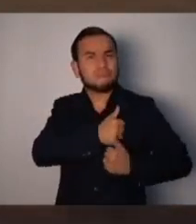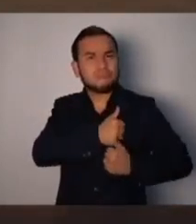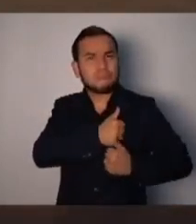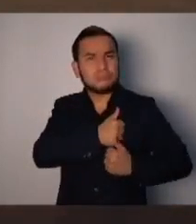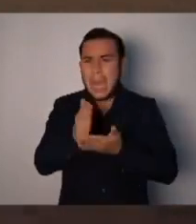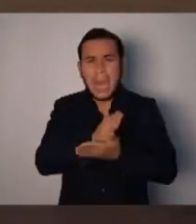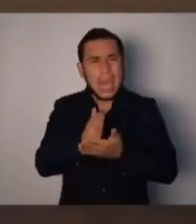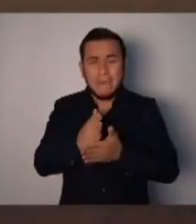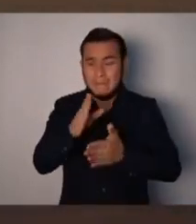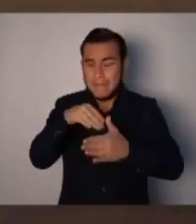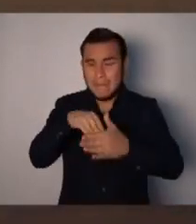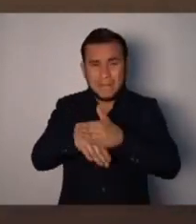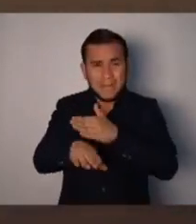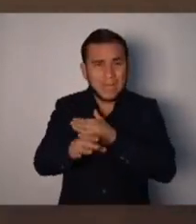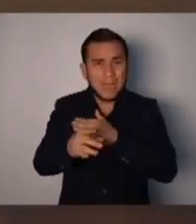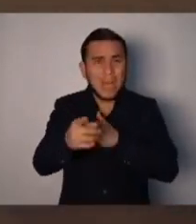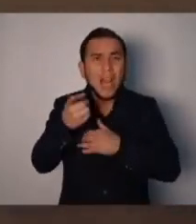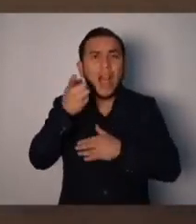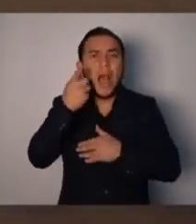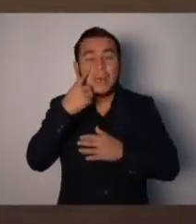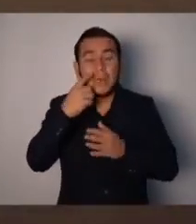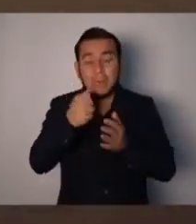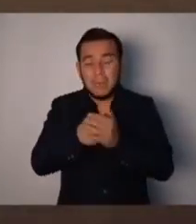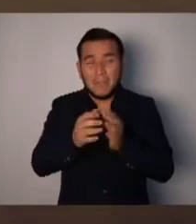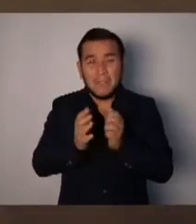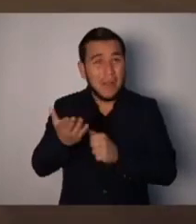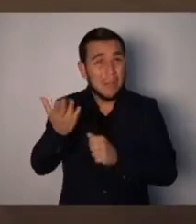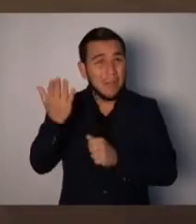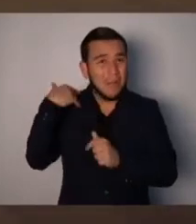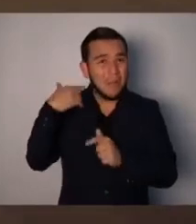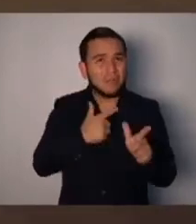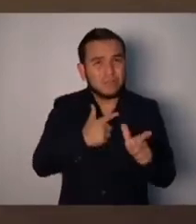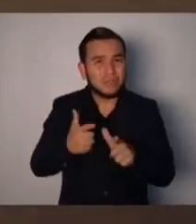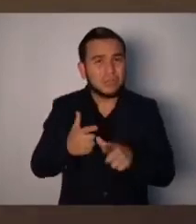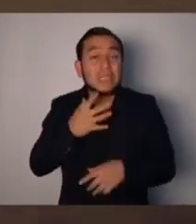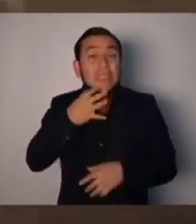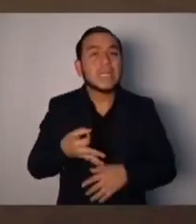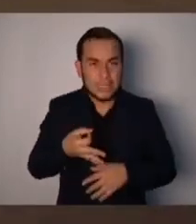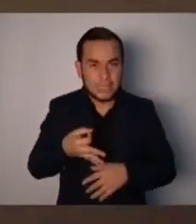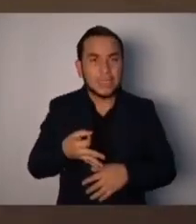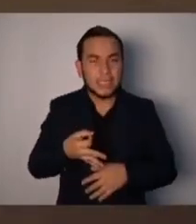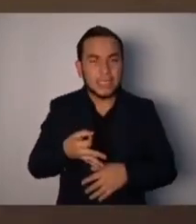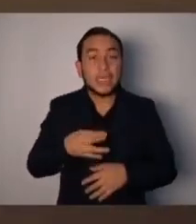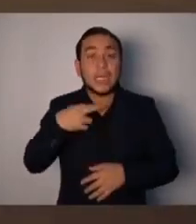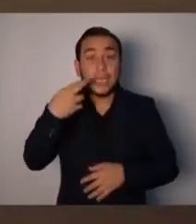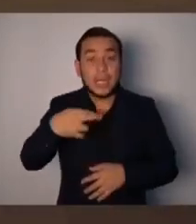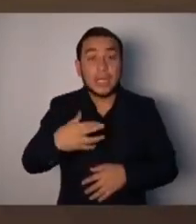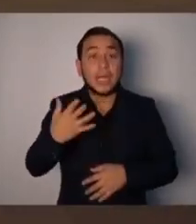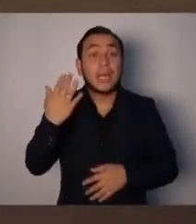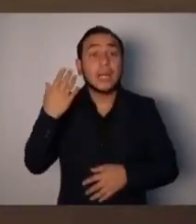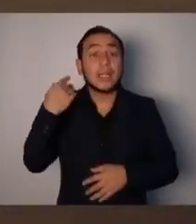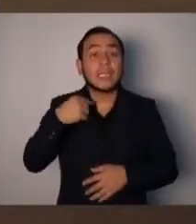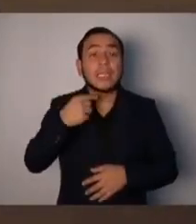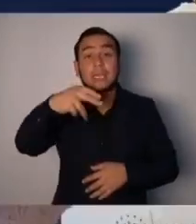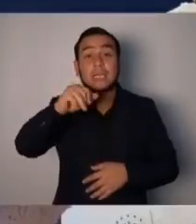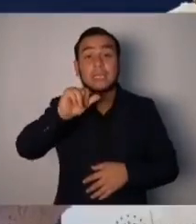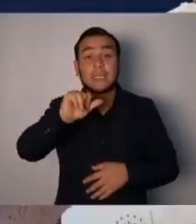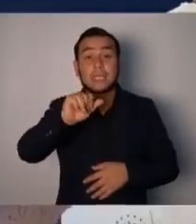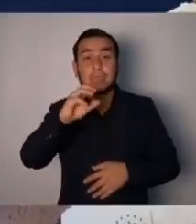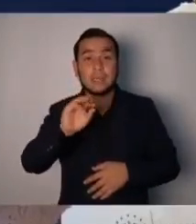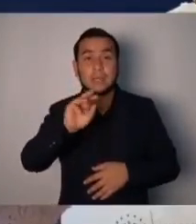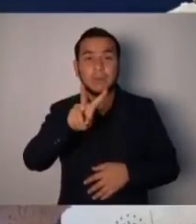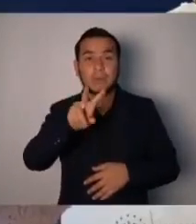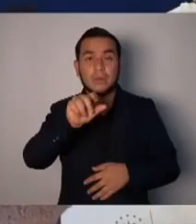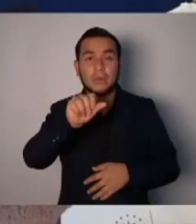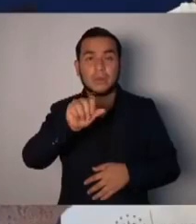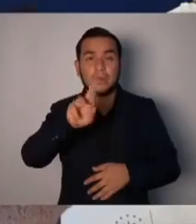militar cuando ocurrió la masacre. Pero ¿saben qué? Si en sí estaba en la Fuerza Armada, el Chato Vargas. Que el Chato Vargas